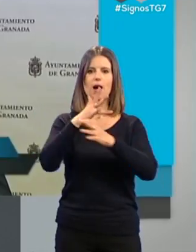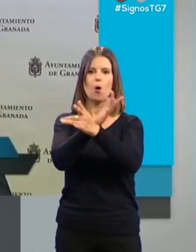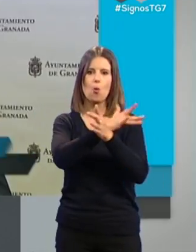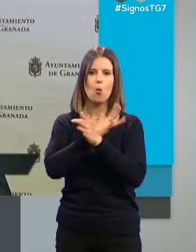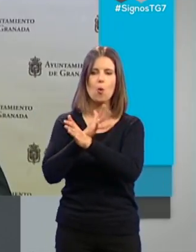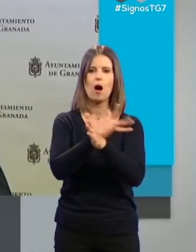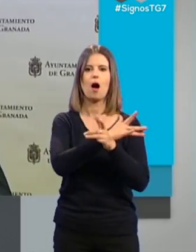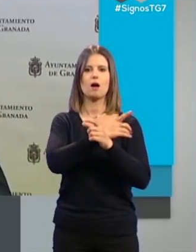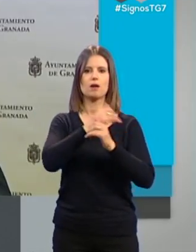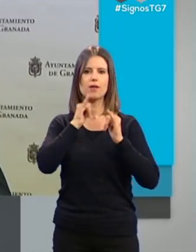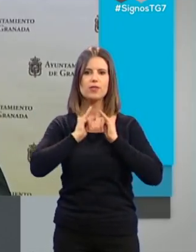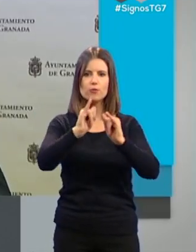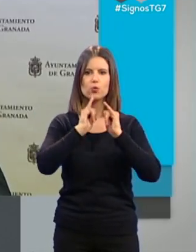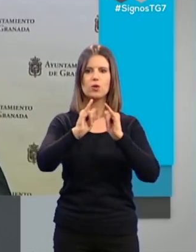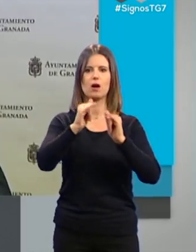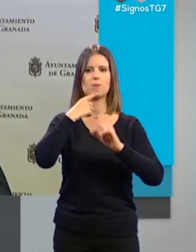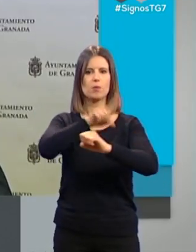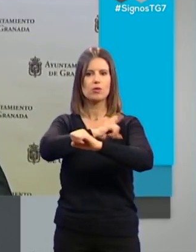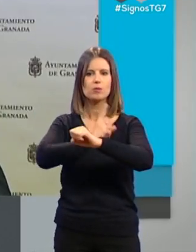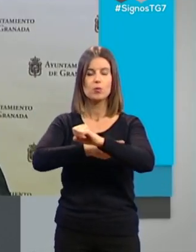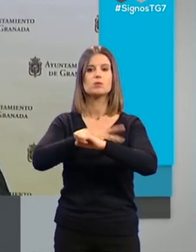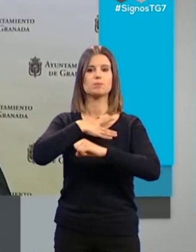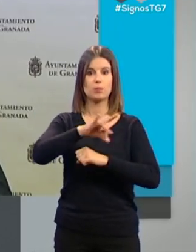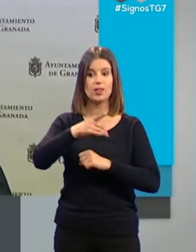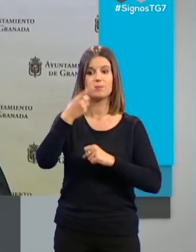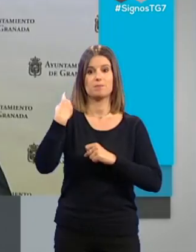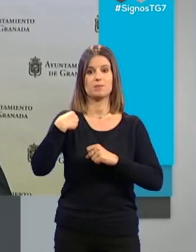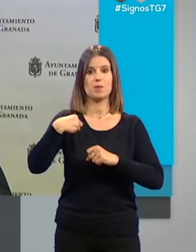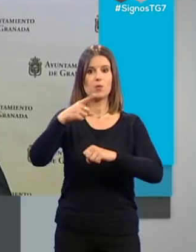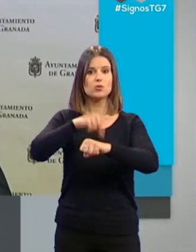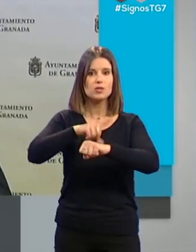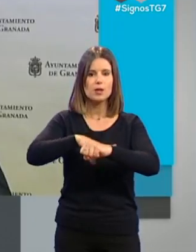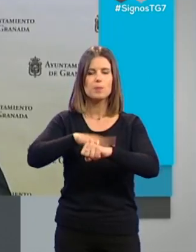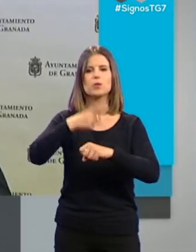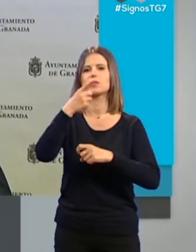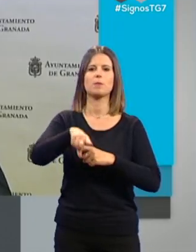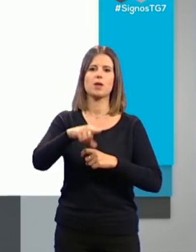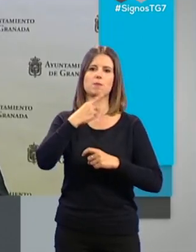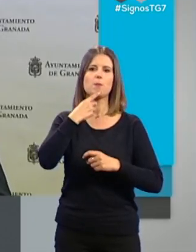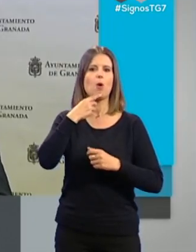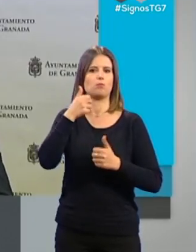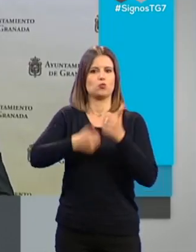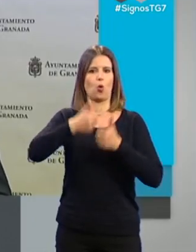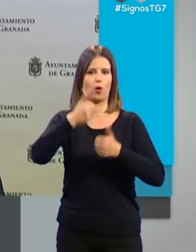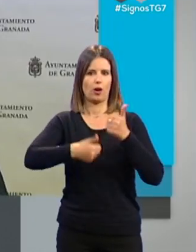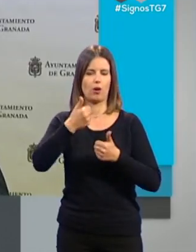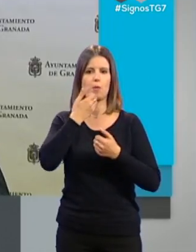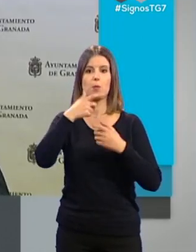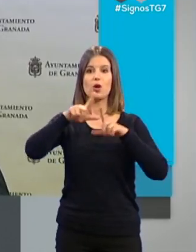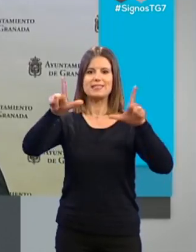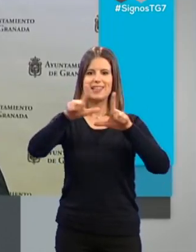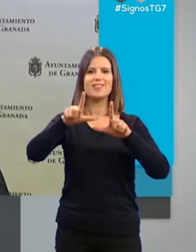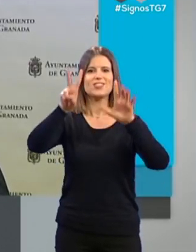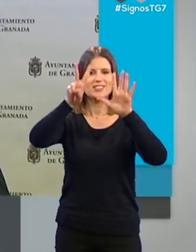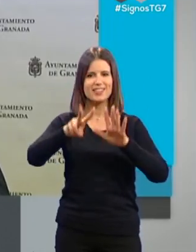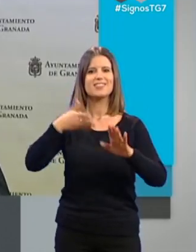y disfrutar del deporte, pero a su vez en el que se elaboren unos torneos donde la televisión municipal asista,